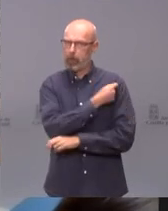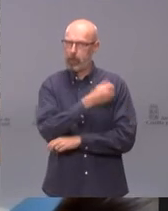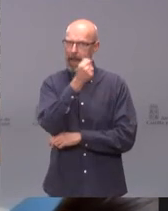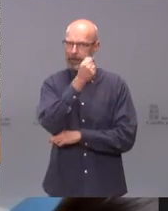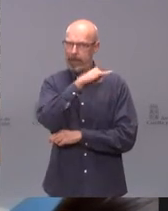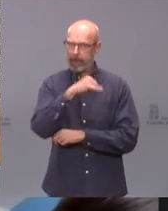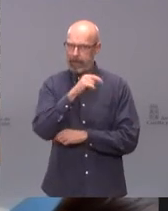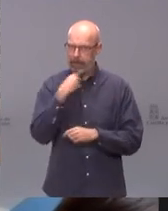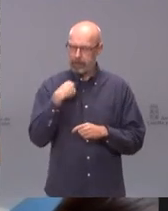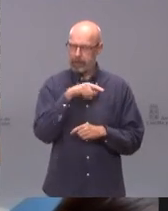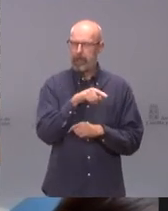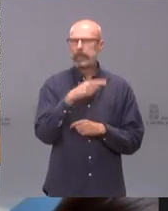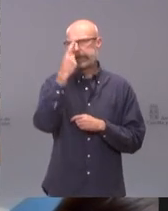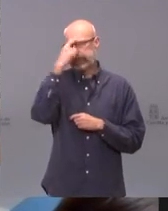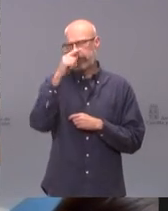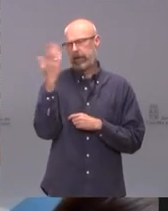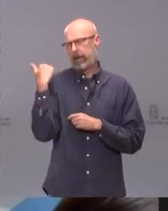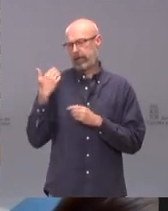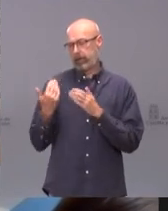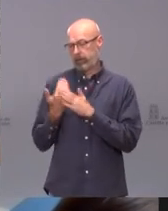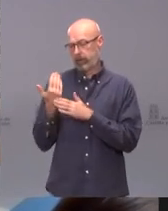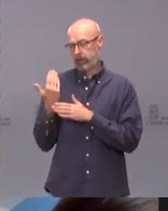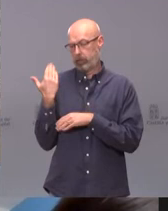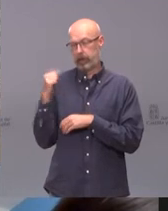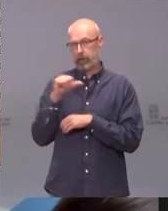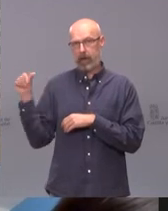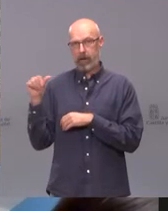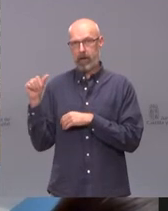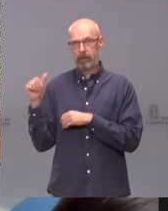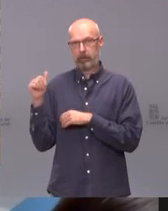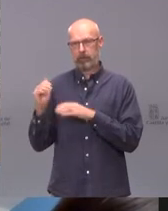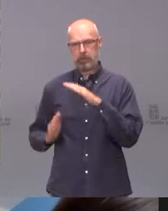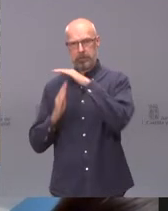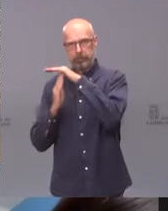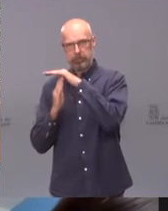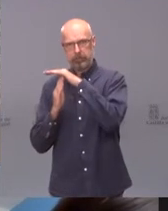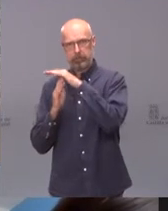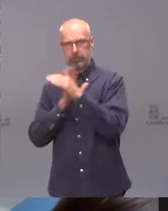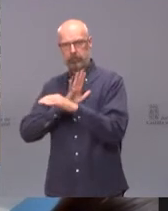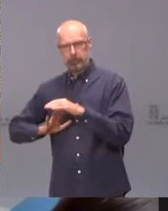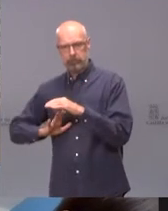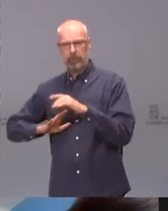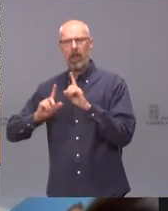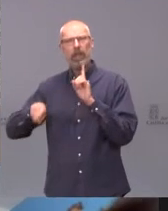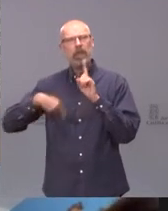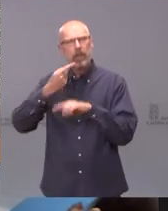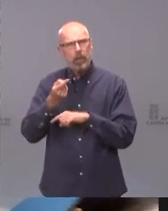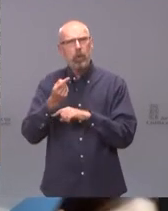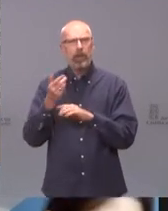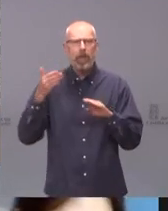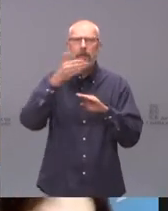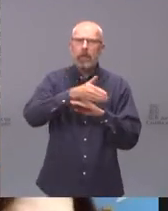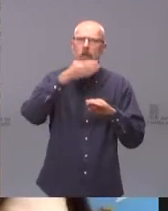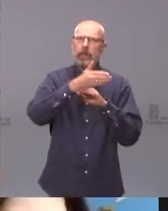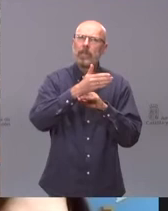después de la suspensión cautelar de la semana pasada se ha notado un descenso de la gente que ha acudido a su cita con la vacuna, como ha